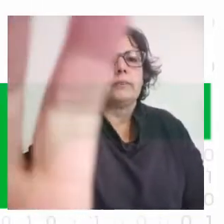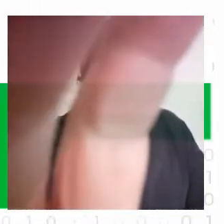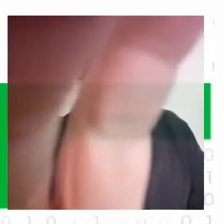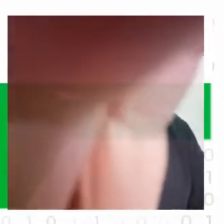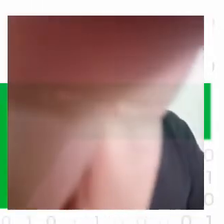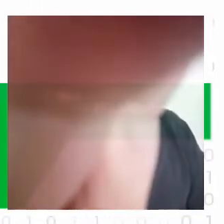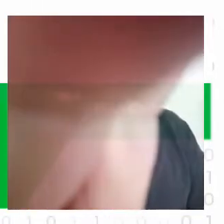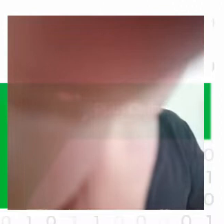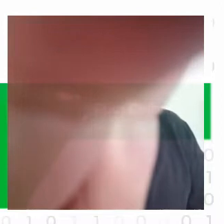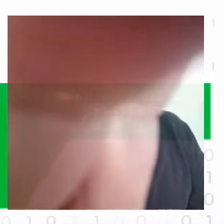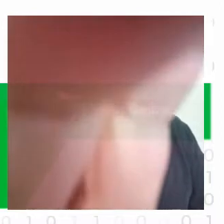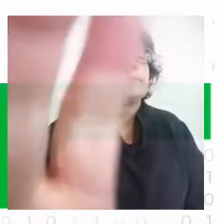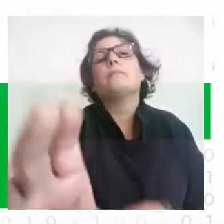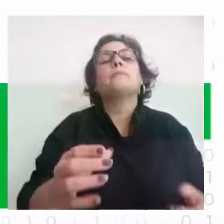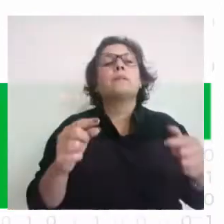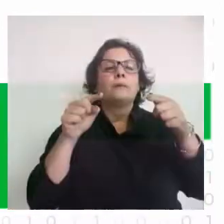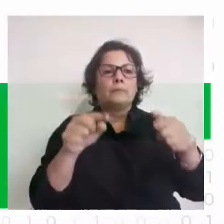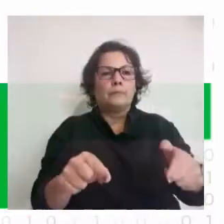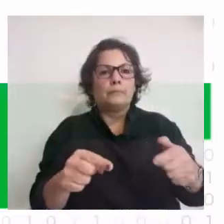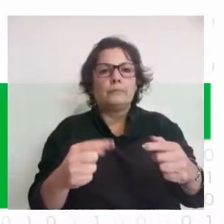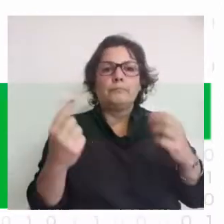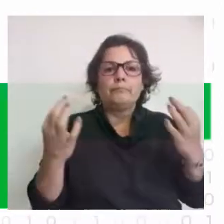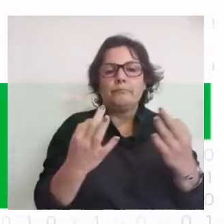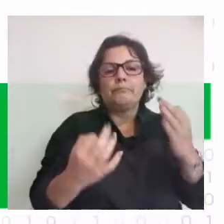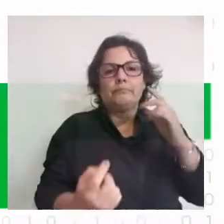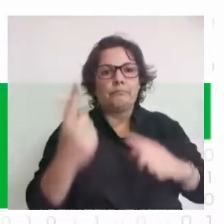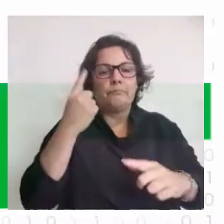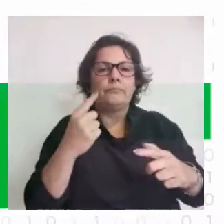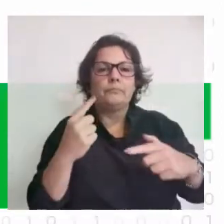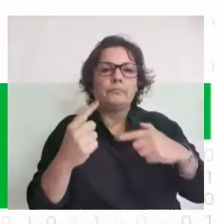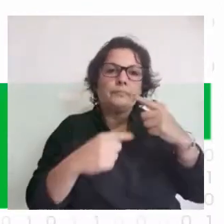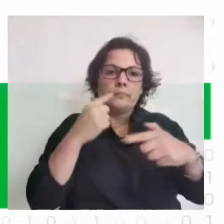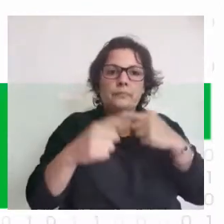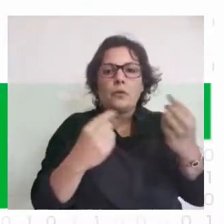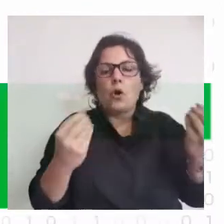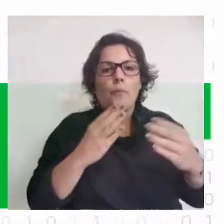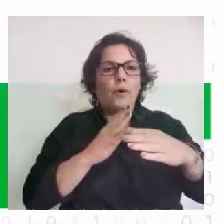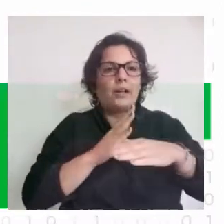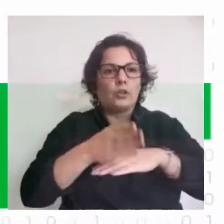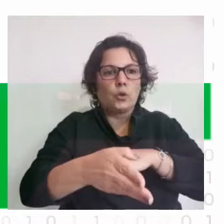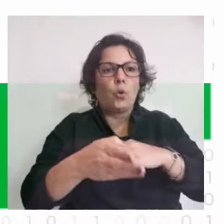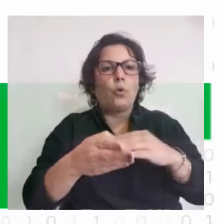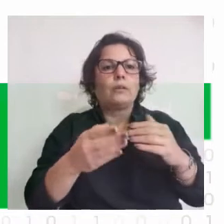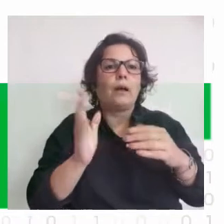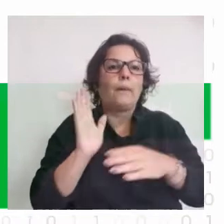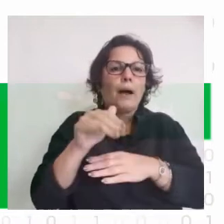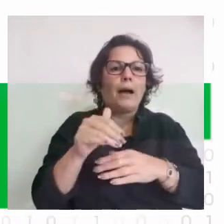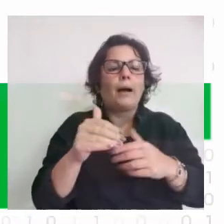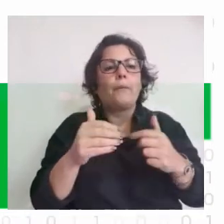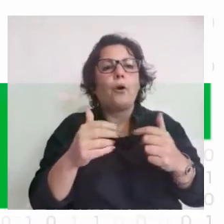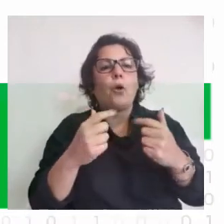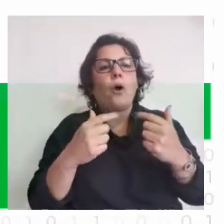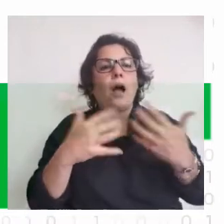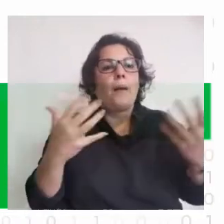Y bueno, para eso en realidad lo primero fue, como hablaba EUGE, cómo introducirnos, ¿no? En el básquetbol una estadística importante